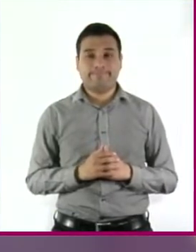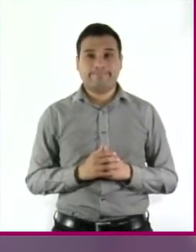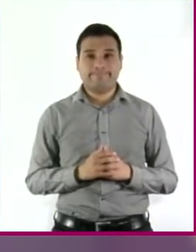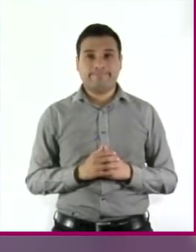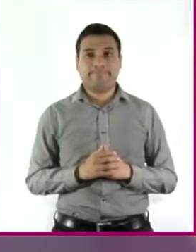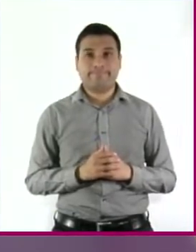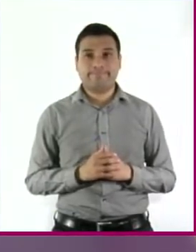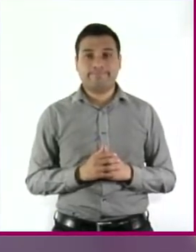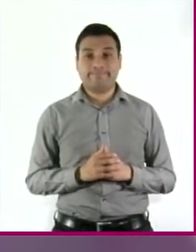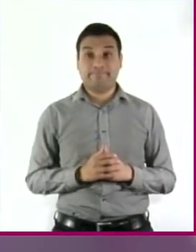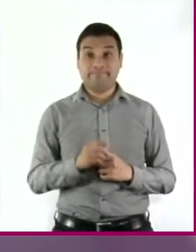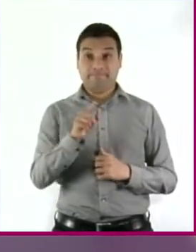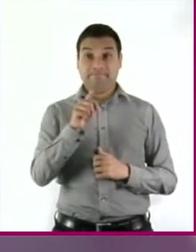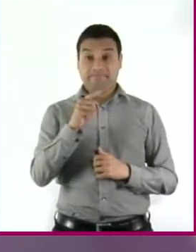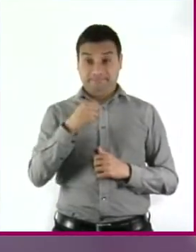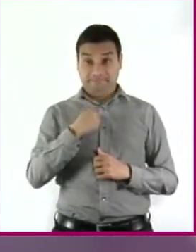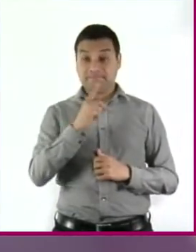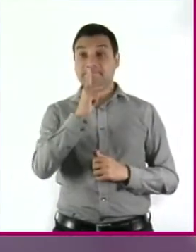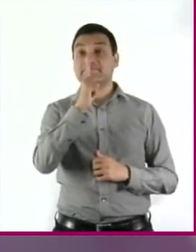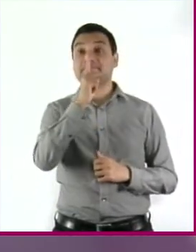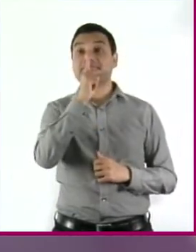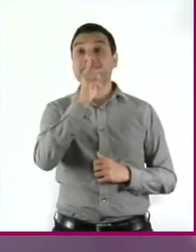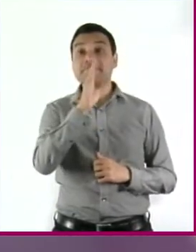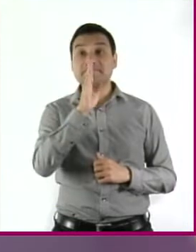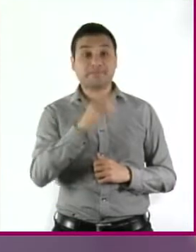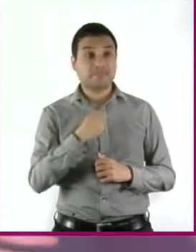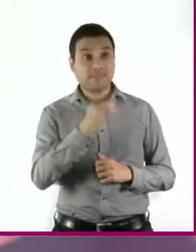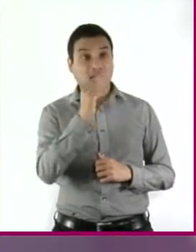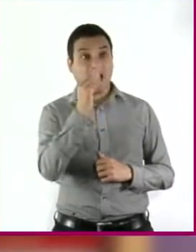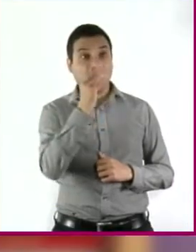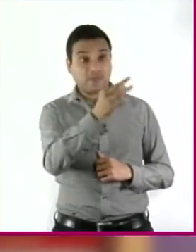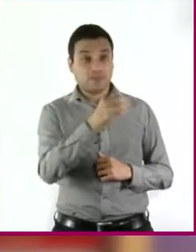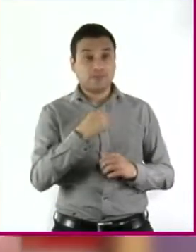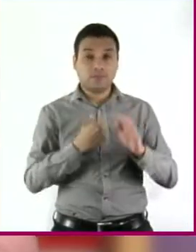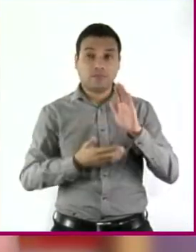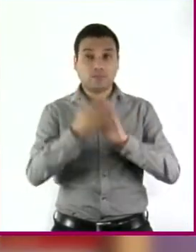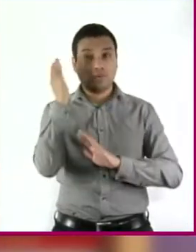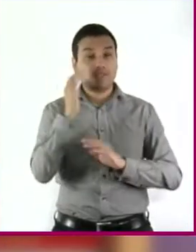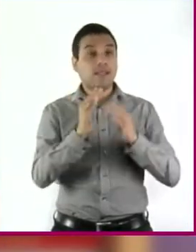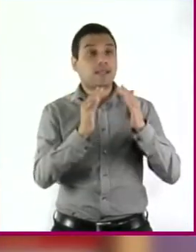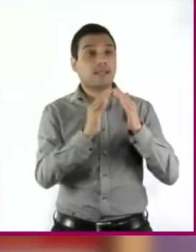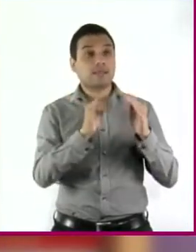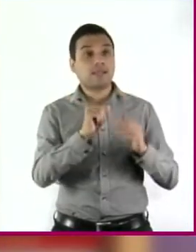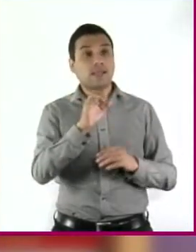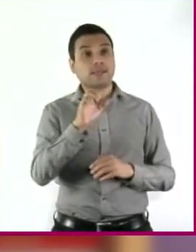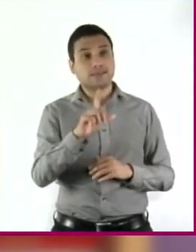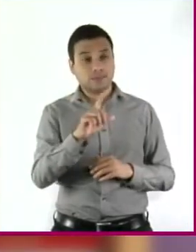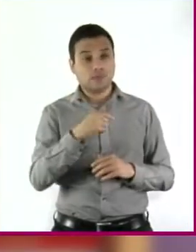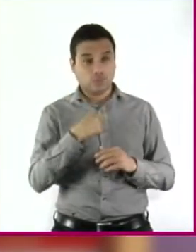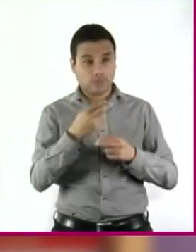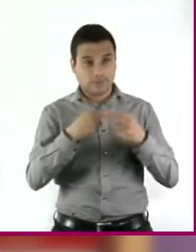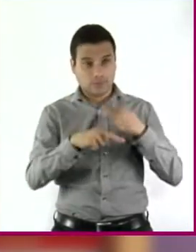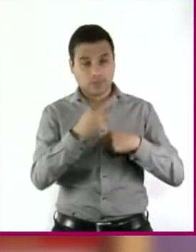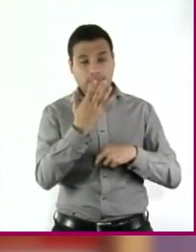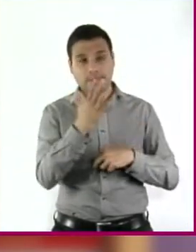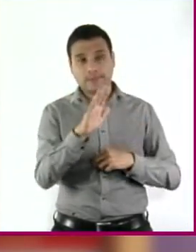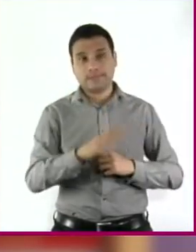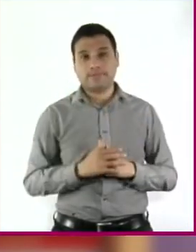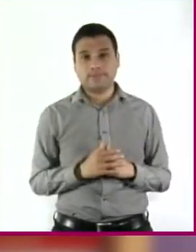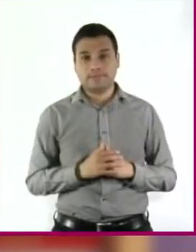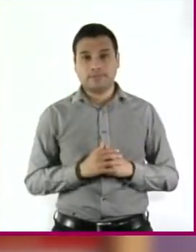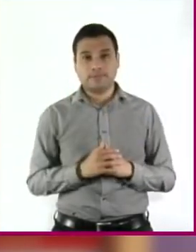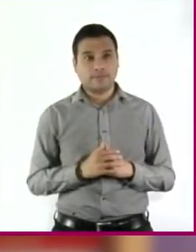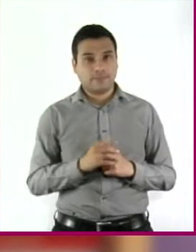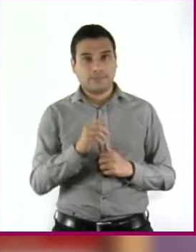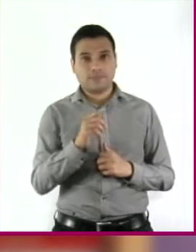Cuando quiero salir, nomás les digo, voy a casa de Axel, regreso a las 10 y ya. Cálmate, patrón. Tal vez no parezca, pero igual les estás